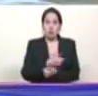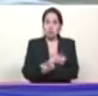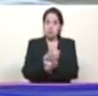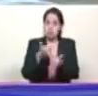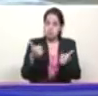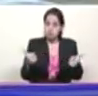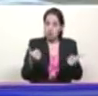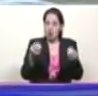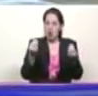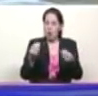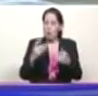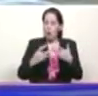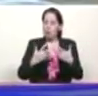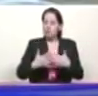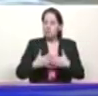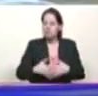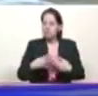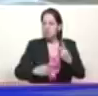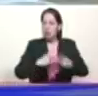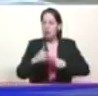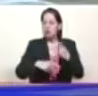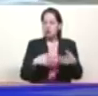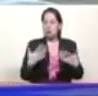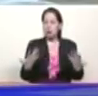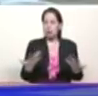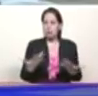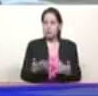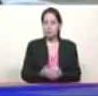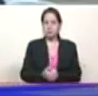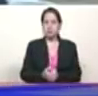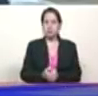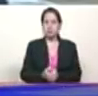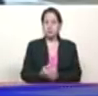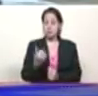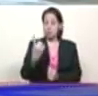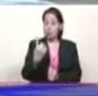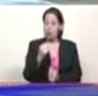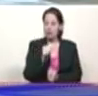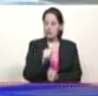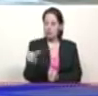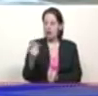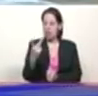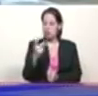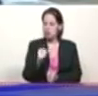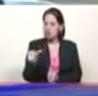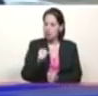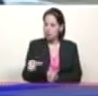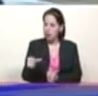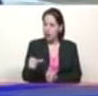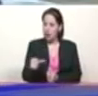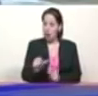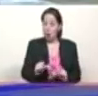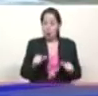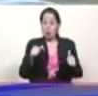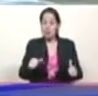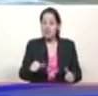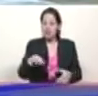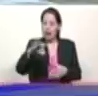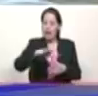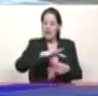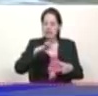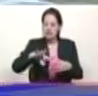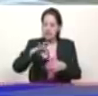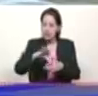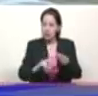campo de la producción de alimentos. Nos encontramos apenas a unas semanas, dos semanas, del inicio de la siembra. Ya